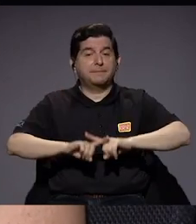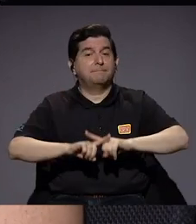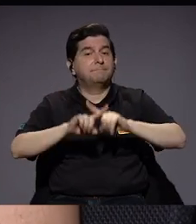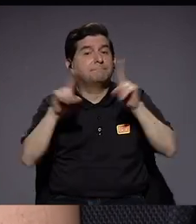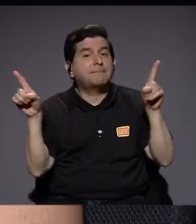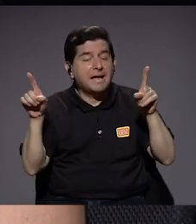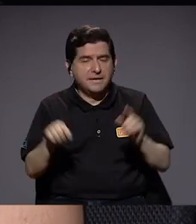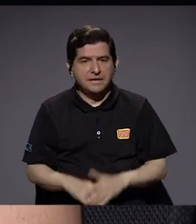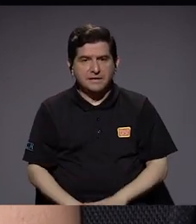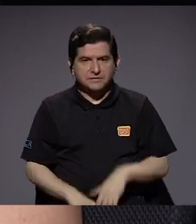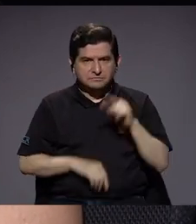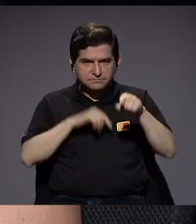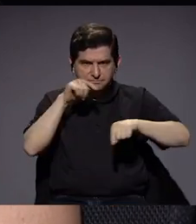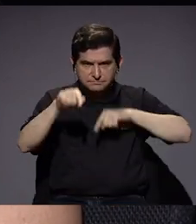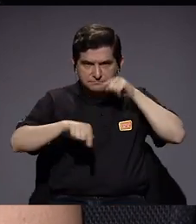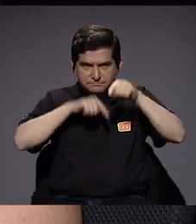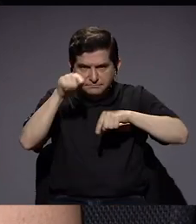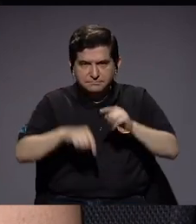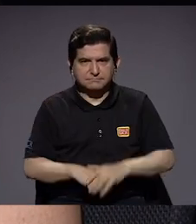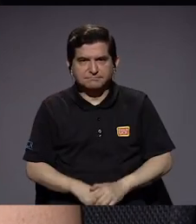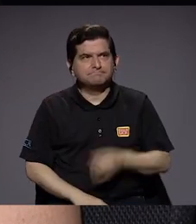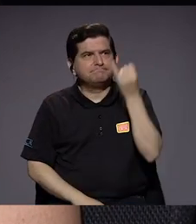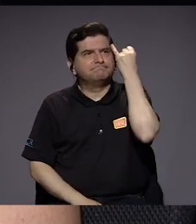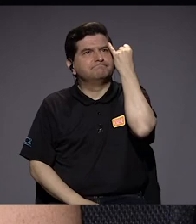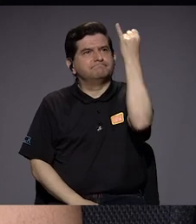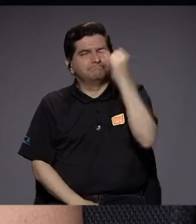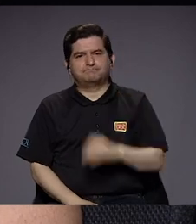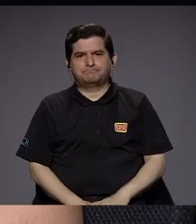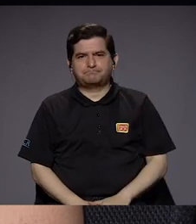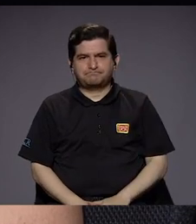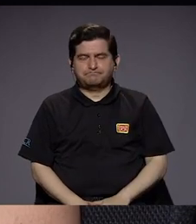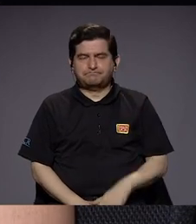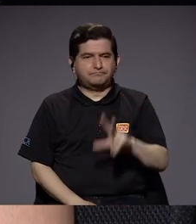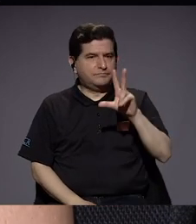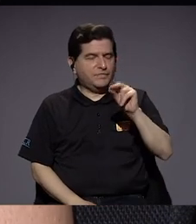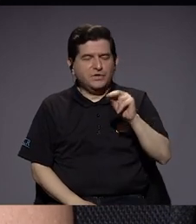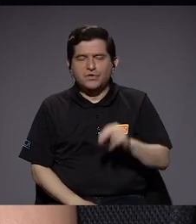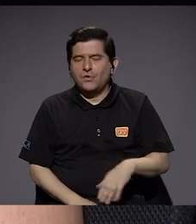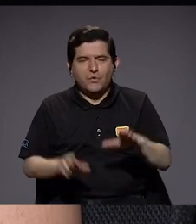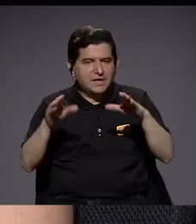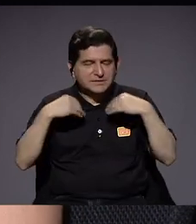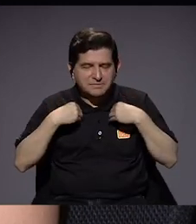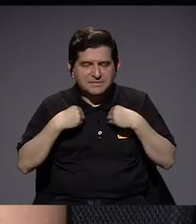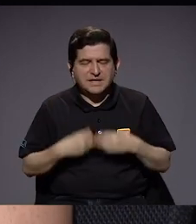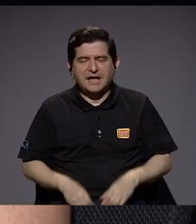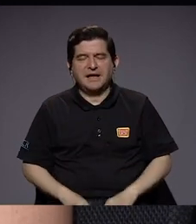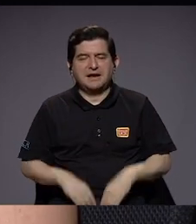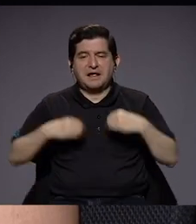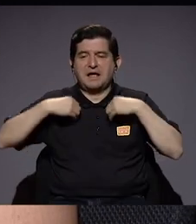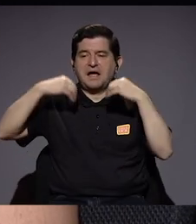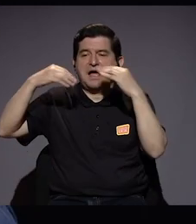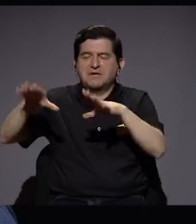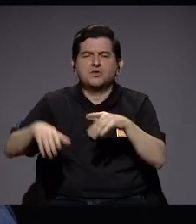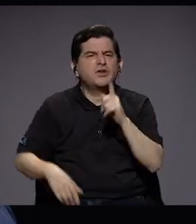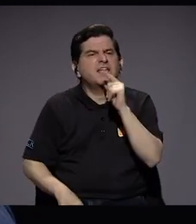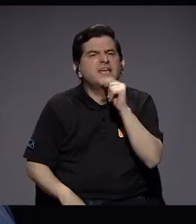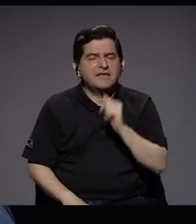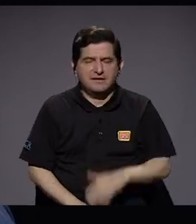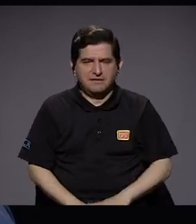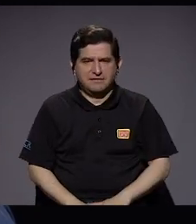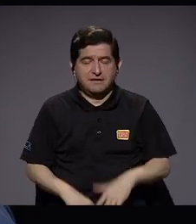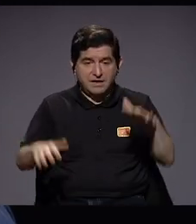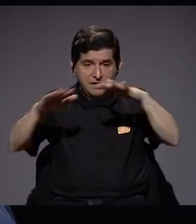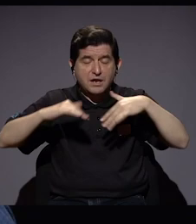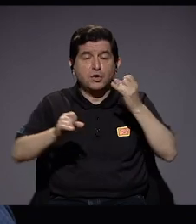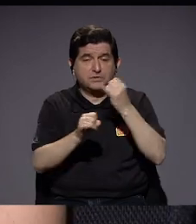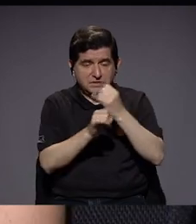pero muchas de las críticas han venido en la línea de desconocer, debilitar, abandonar los espacios